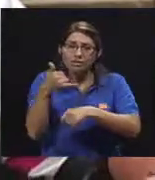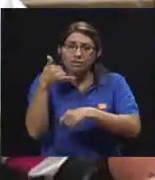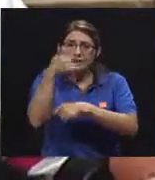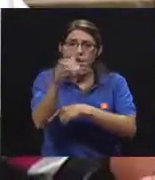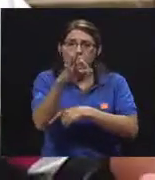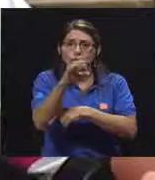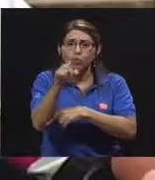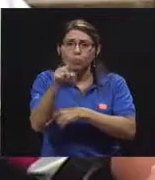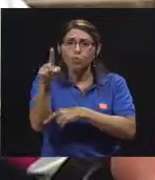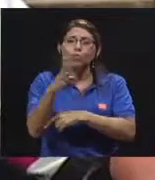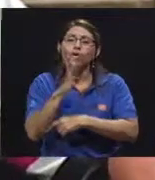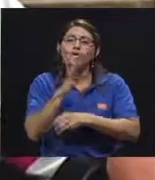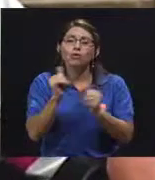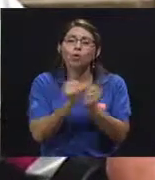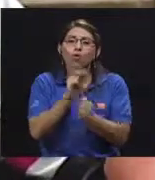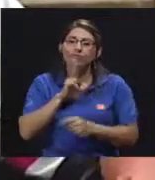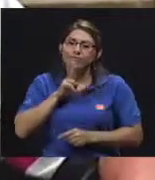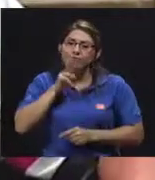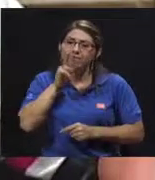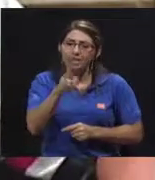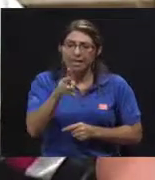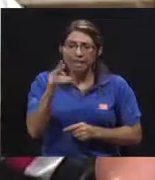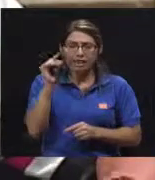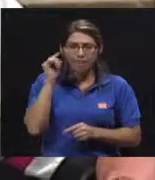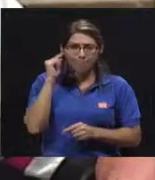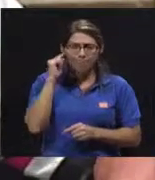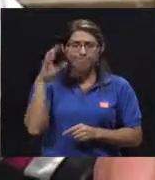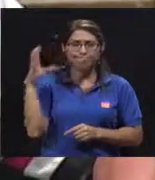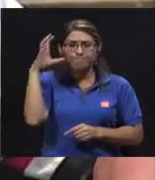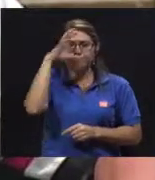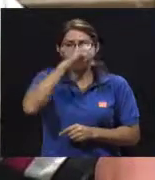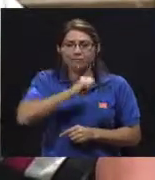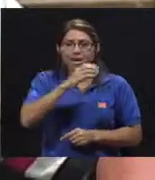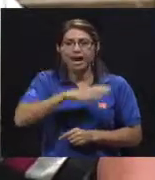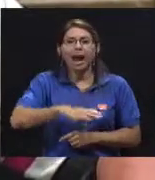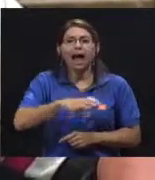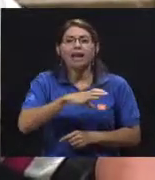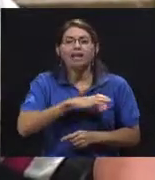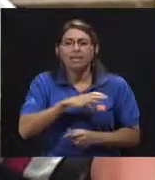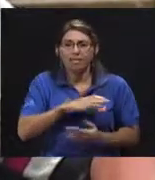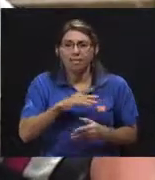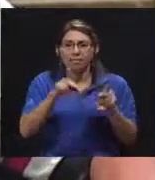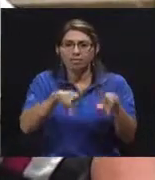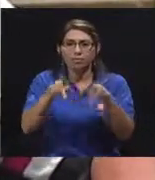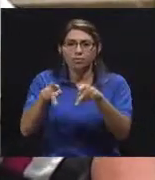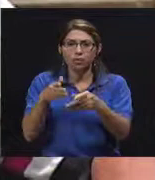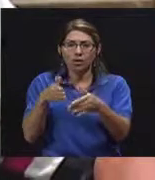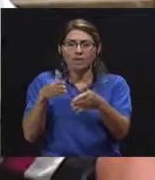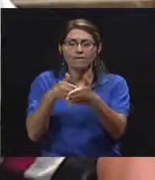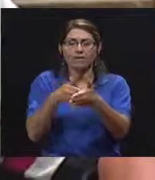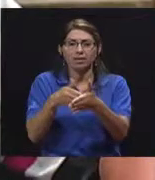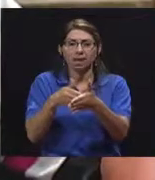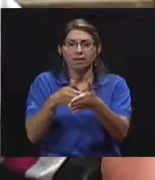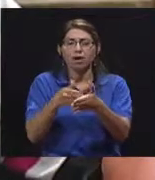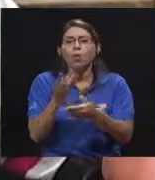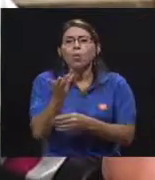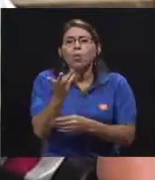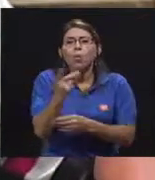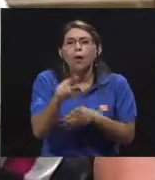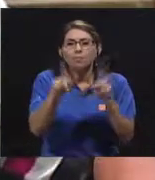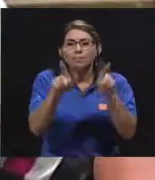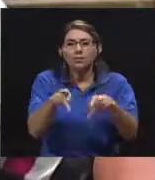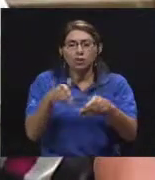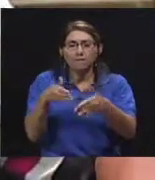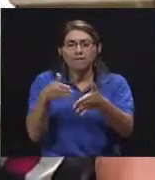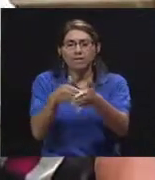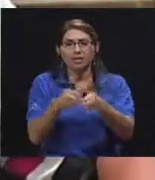conscientes de la calidad o la cantidad de personas que ellos van a afectar. En las